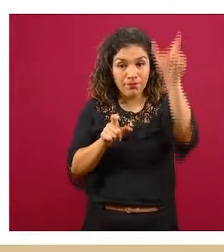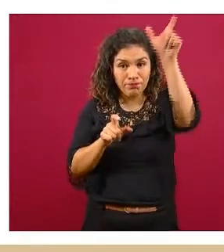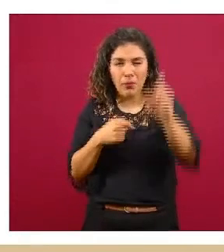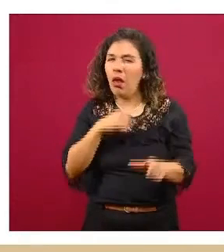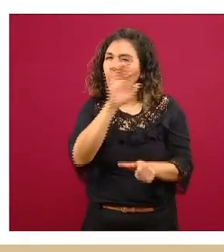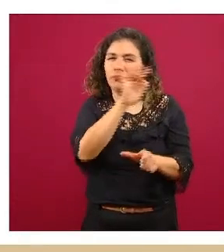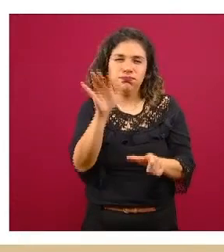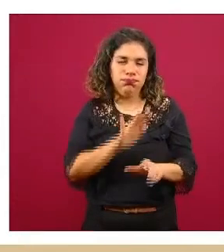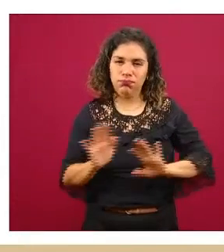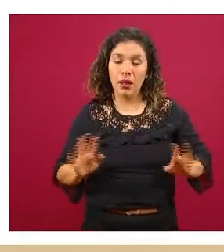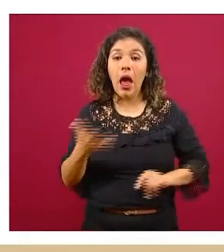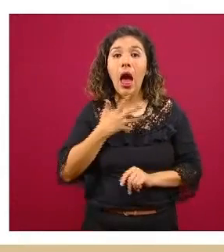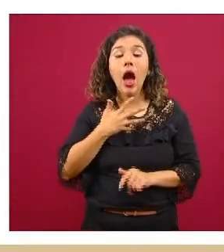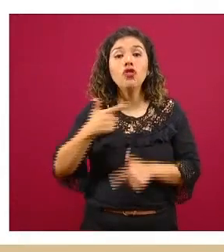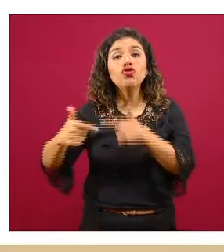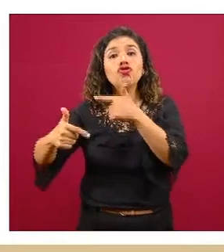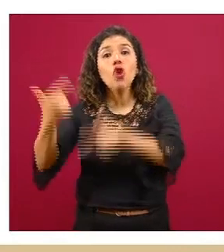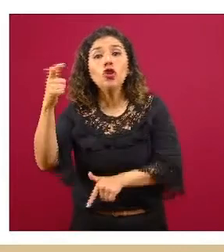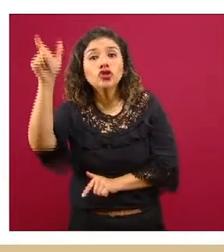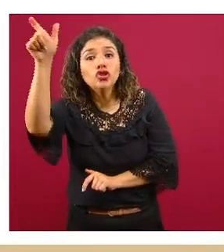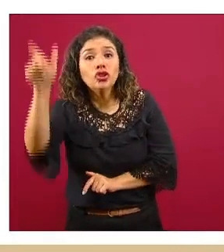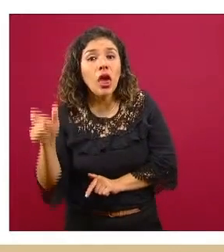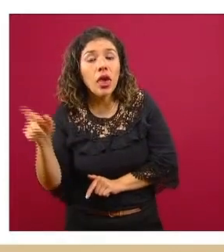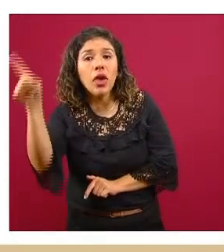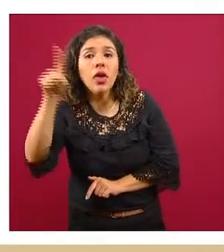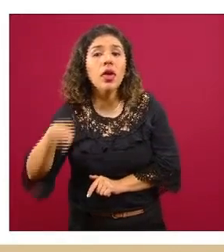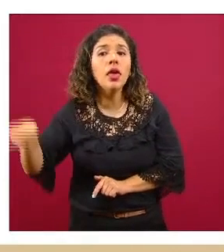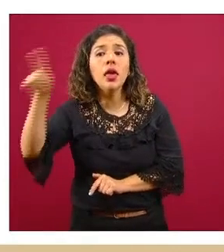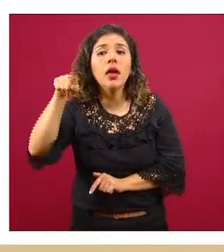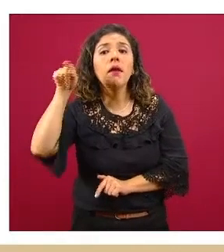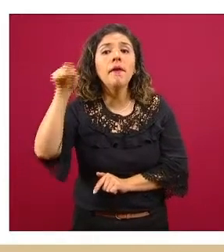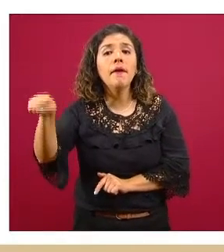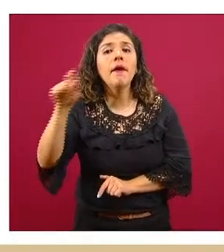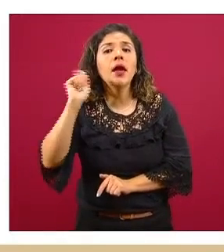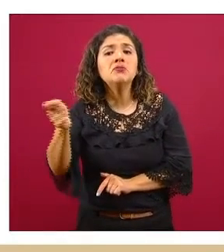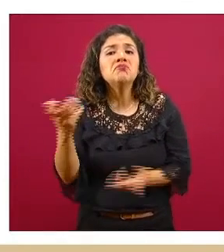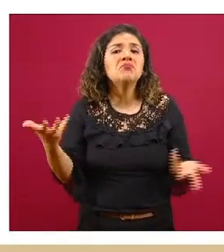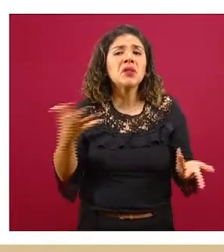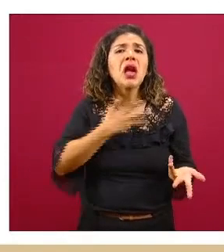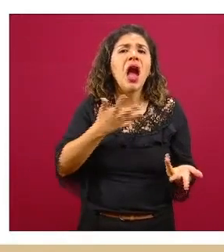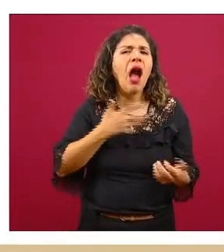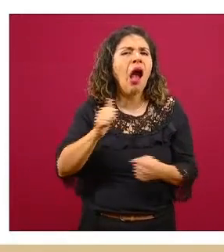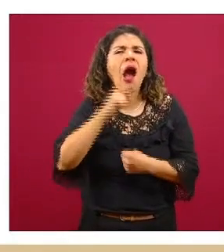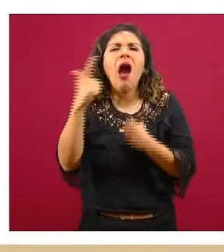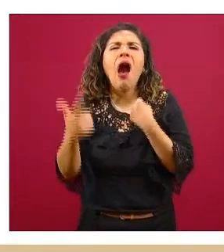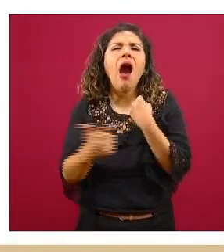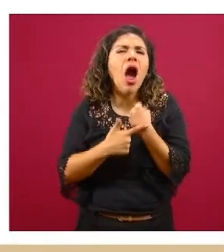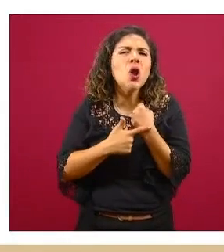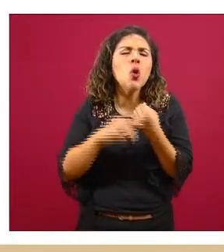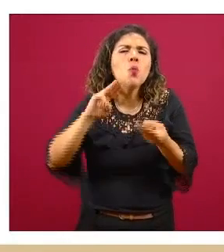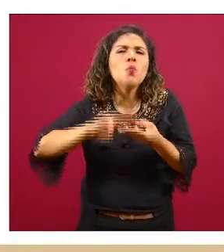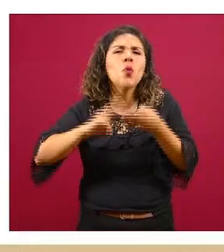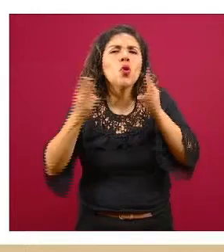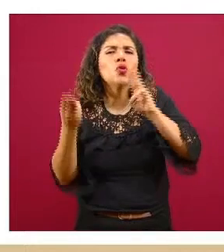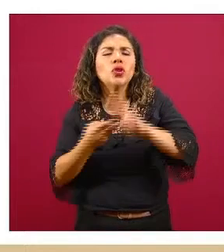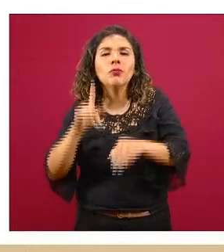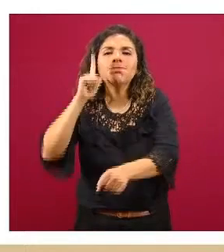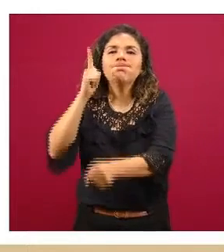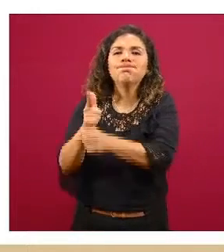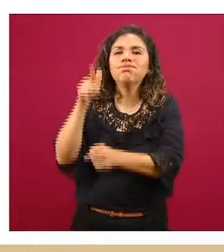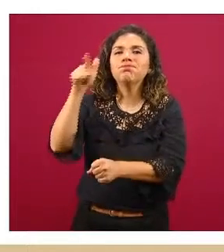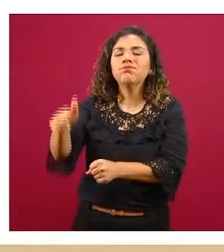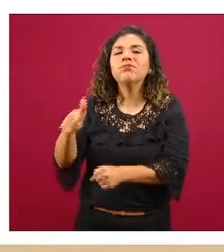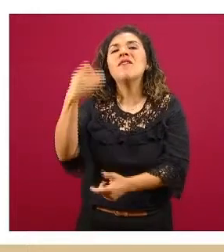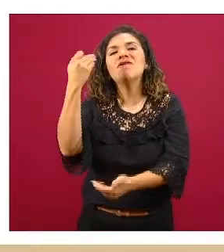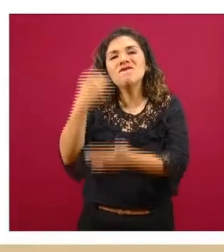lo voy a leer y hay 12 entidades federativas que por alguna razón tenemos evidencia de que